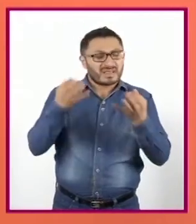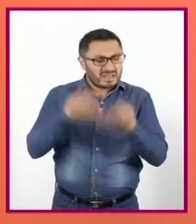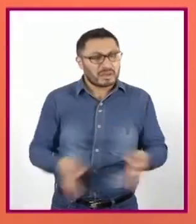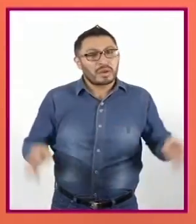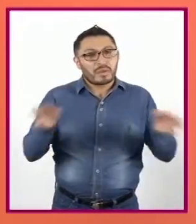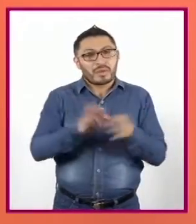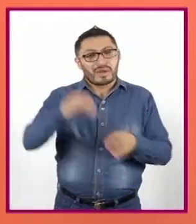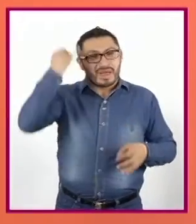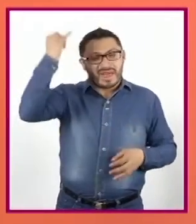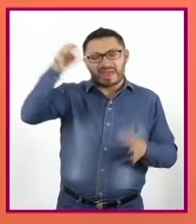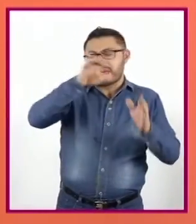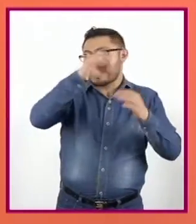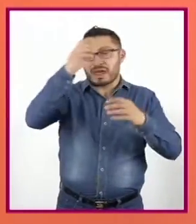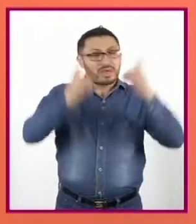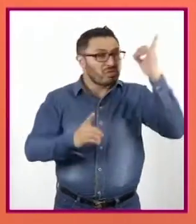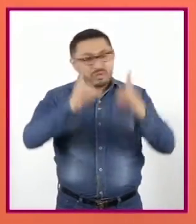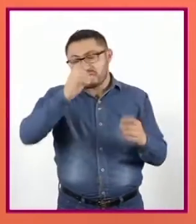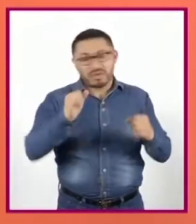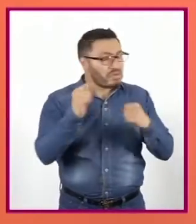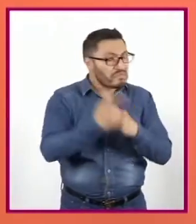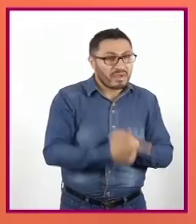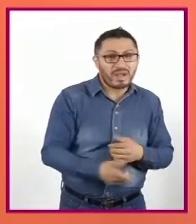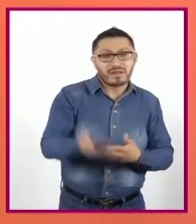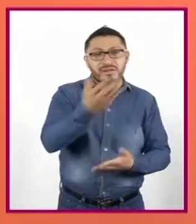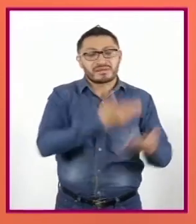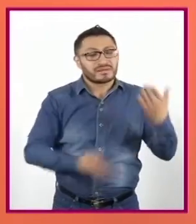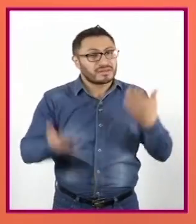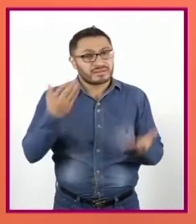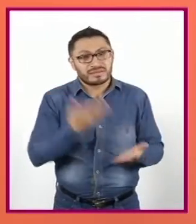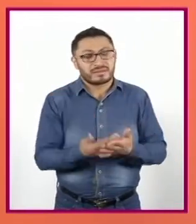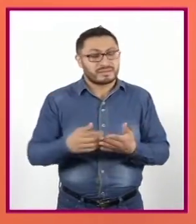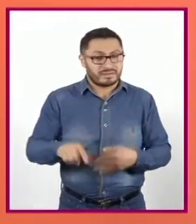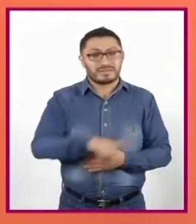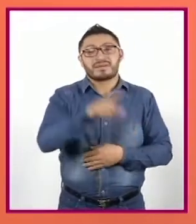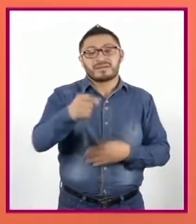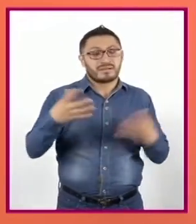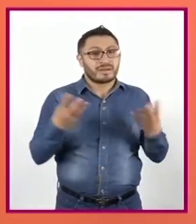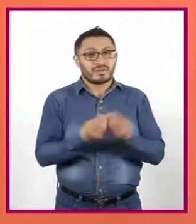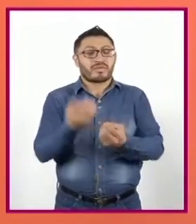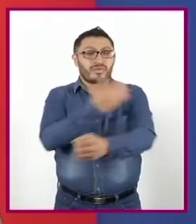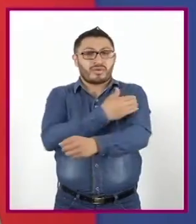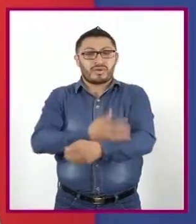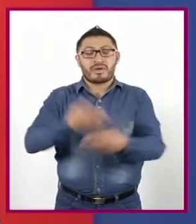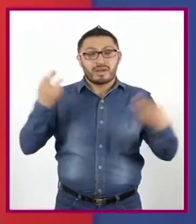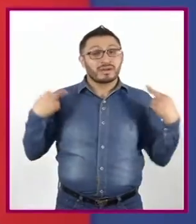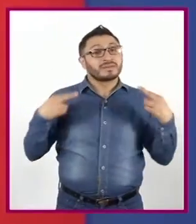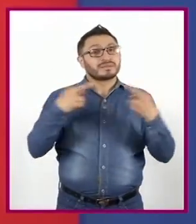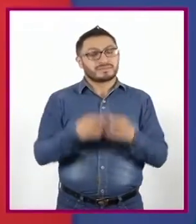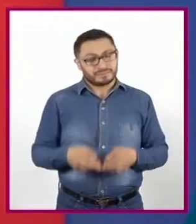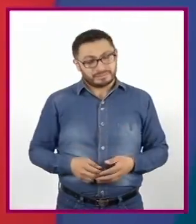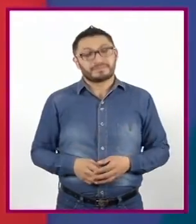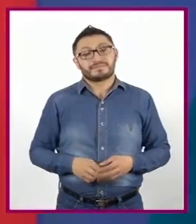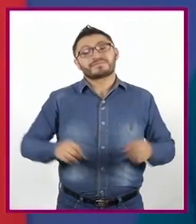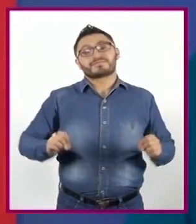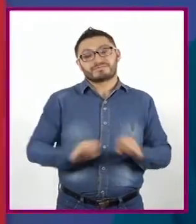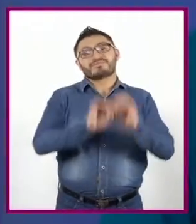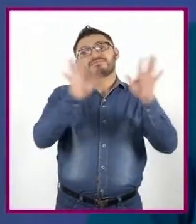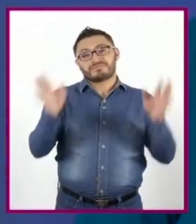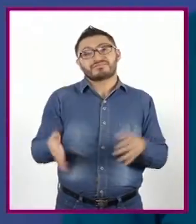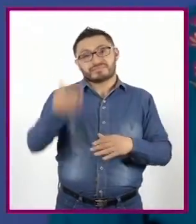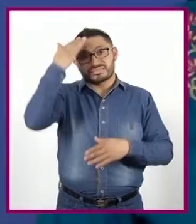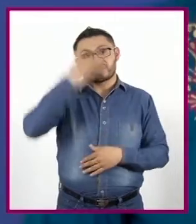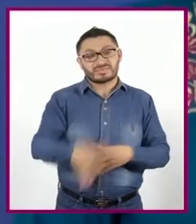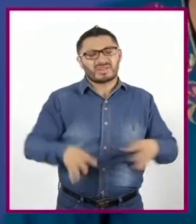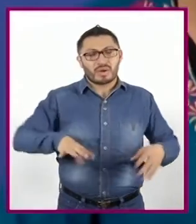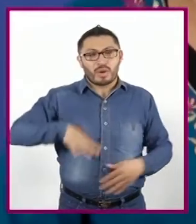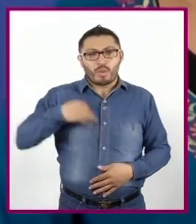Como son sus dudas Y comentarios Para compartirlos Con sus compañeros Y profesores Claro Sabemos